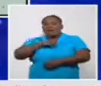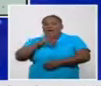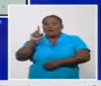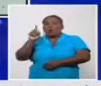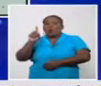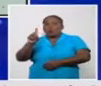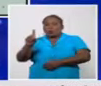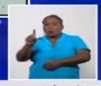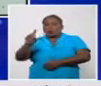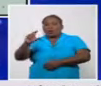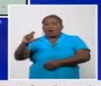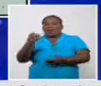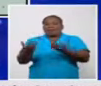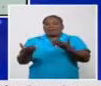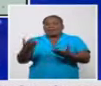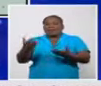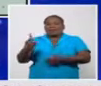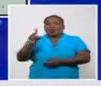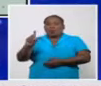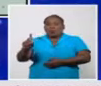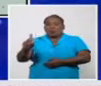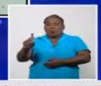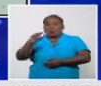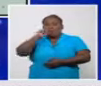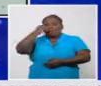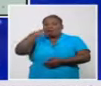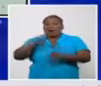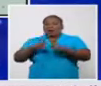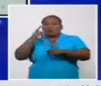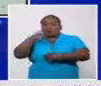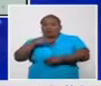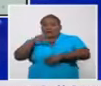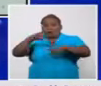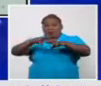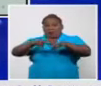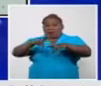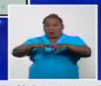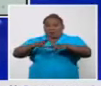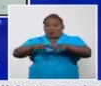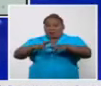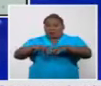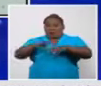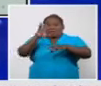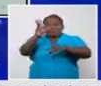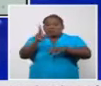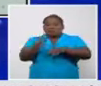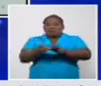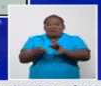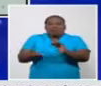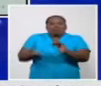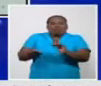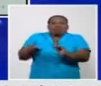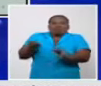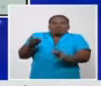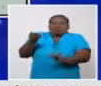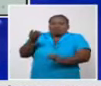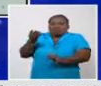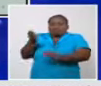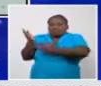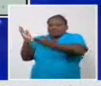1 de Bauta. La Habana, todavía con una cifra muy elevada de casos